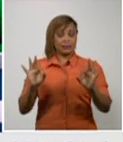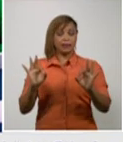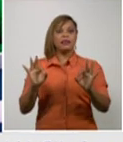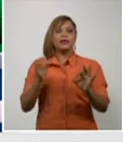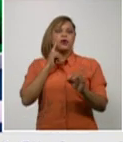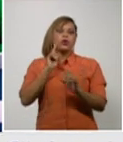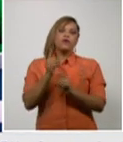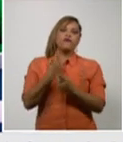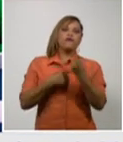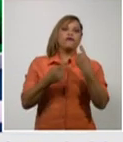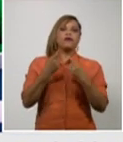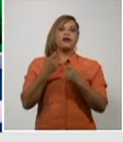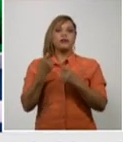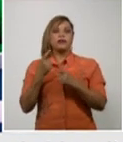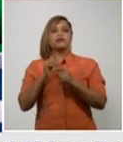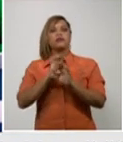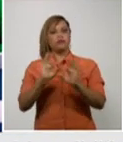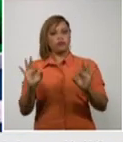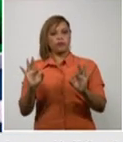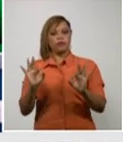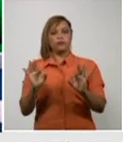o sea más